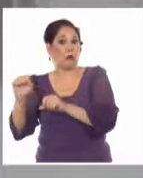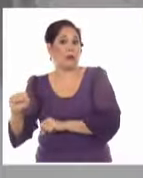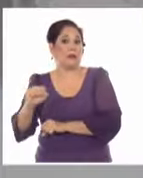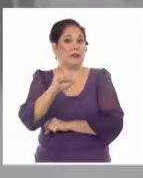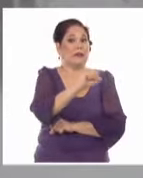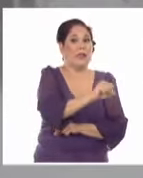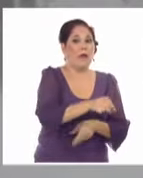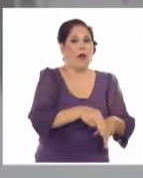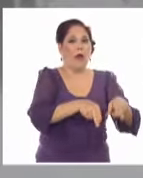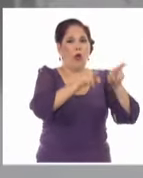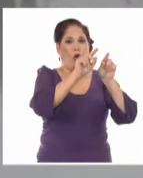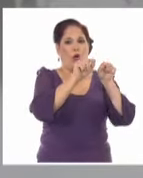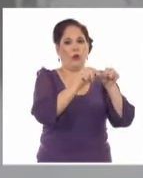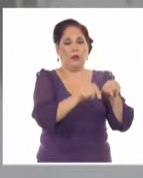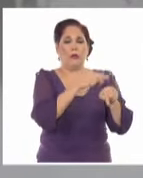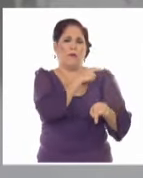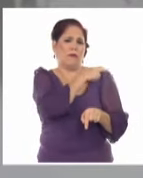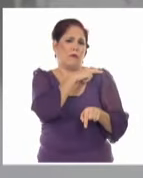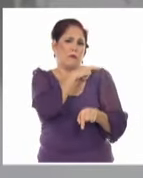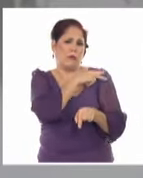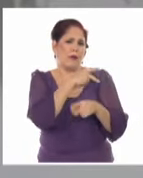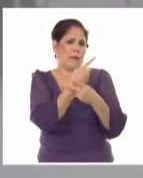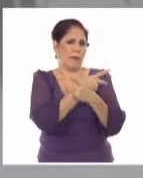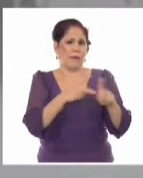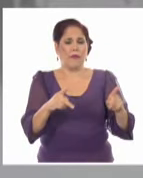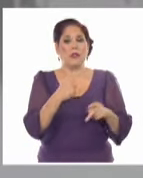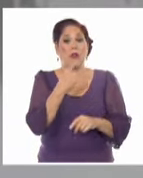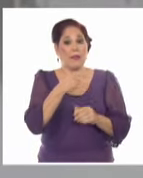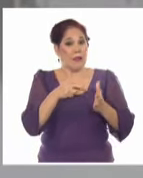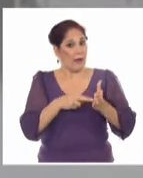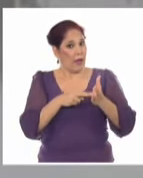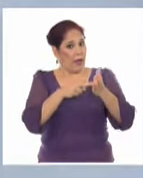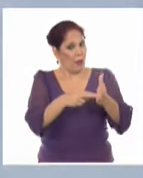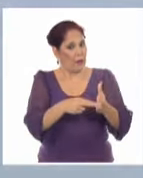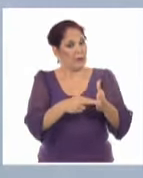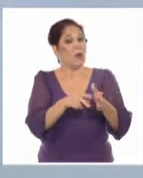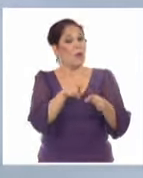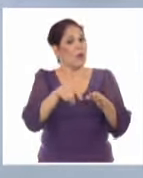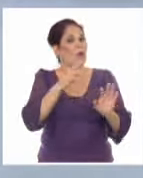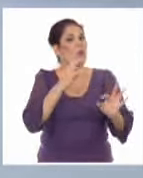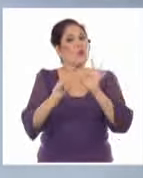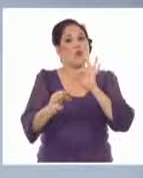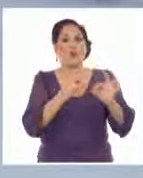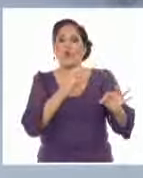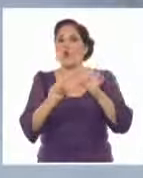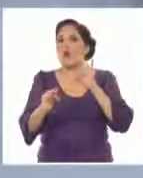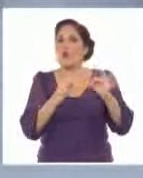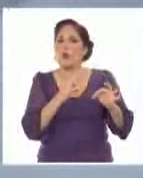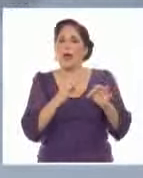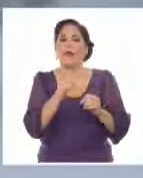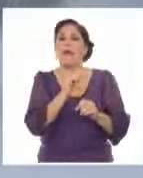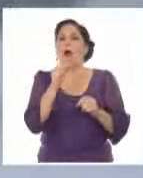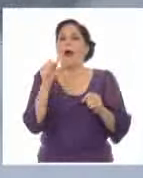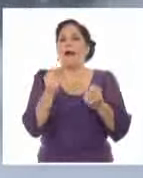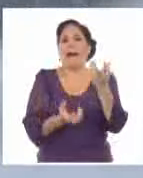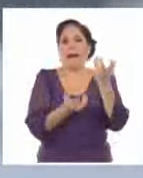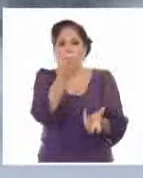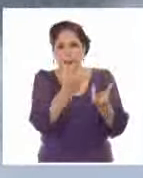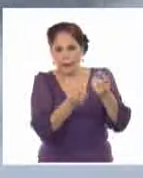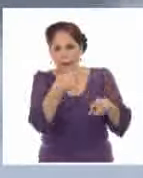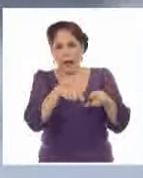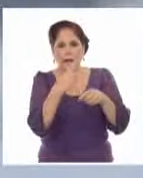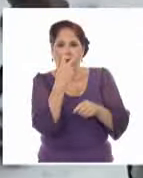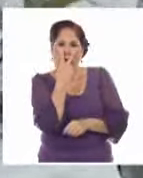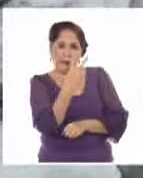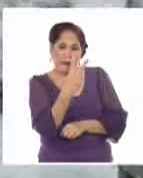hoteles. Funcionarios y expertos han recomendado tener precaución al operar dispositivos como calentadores, estar atentos